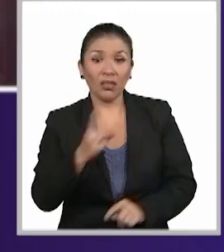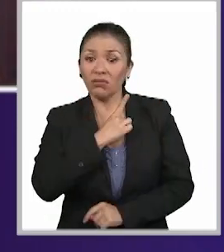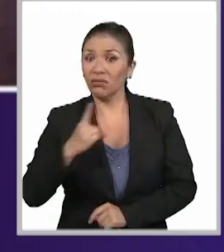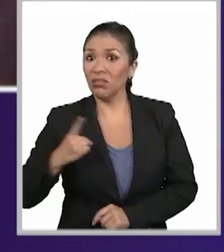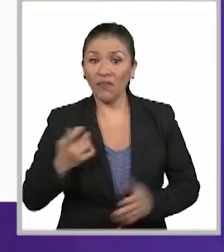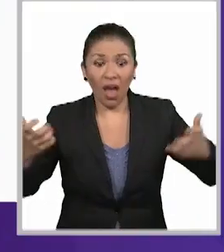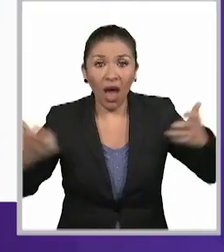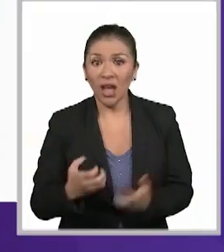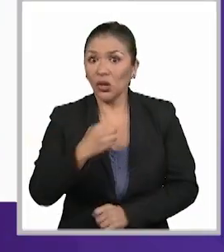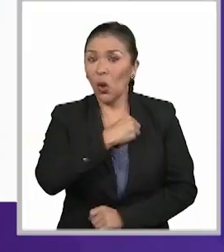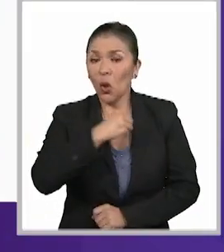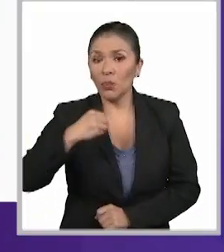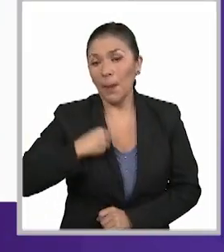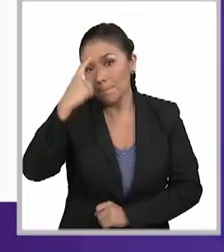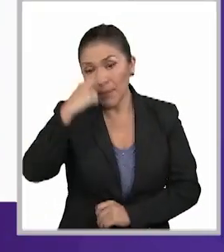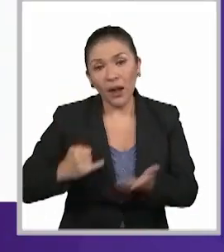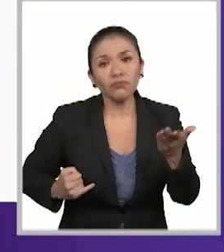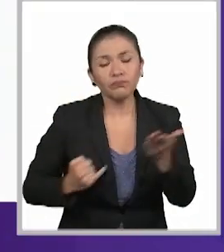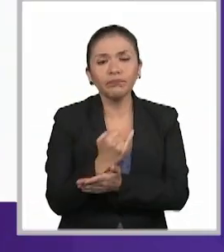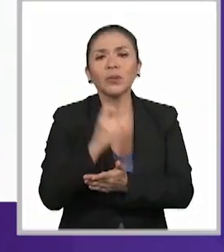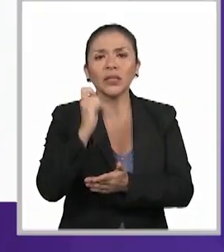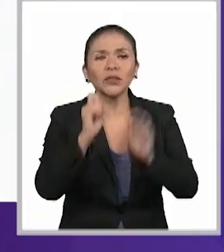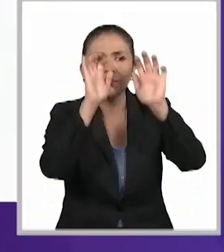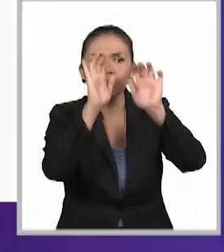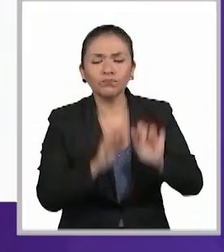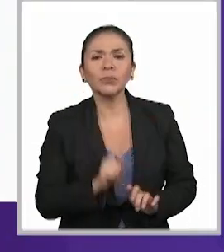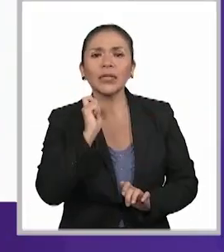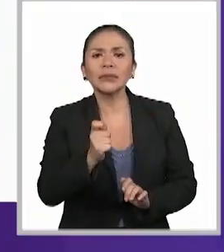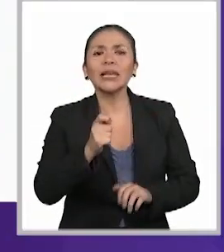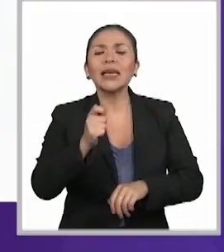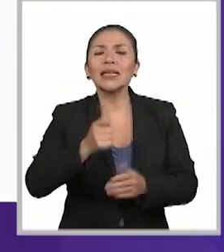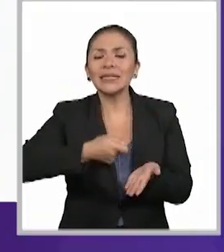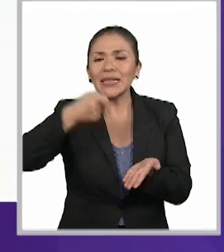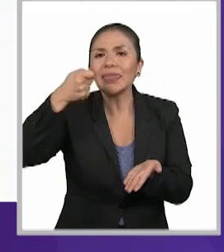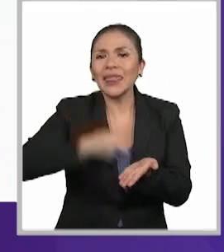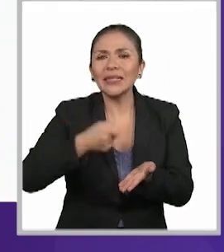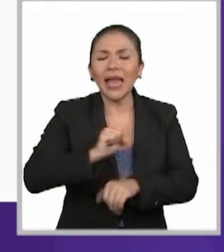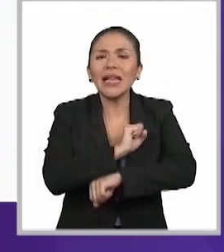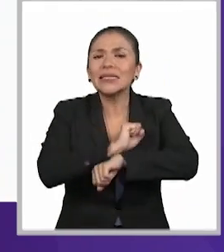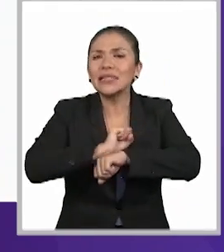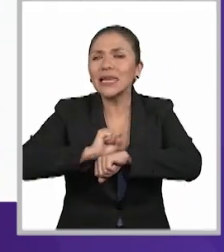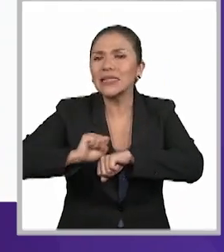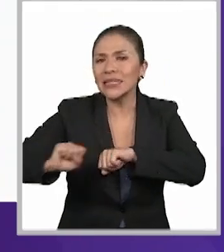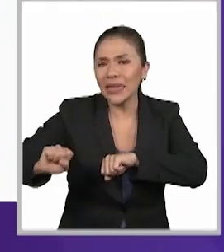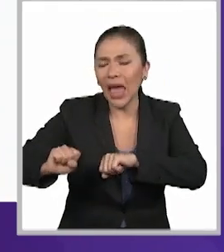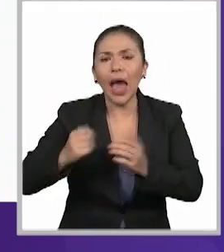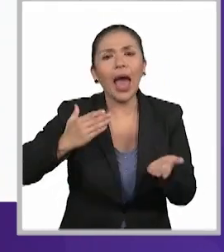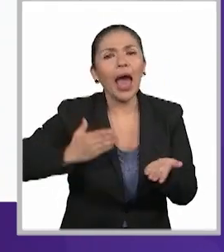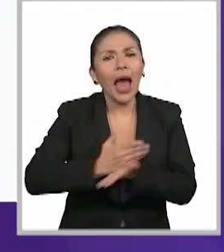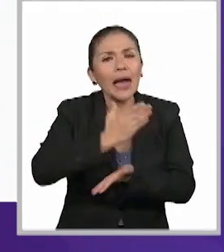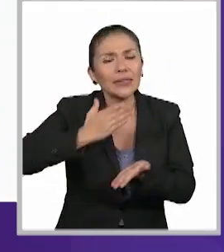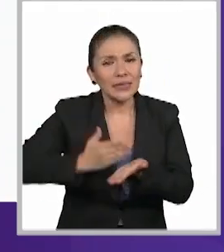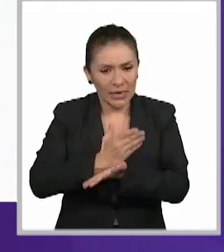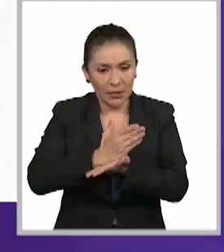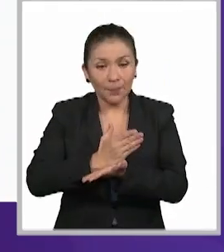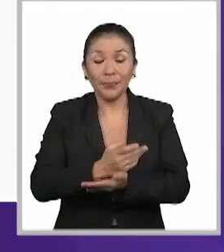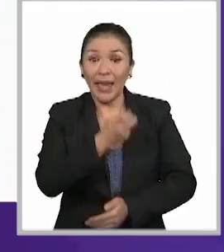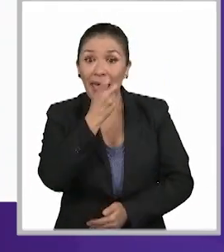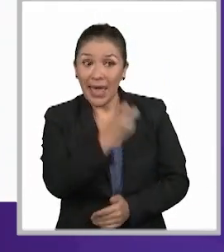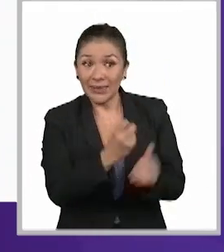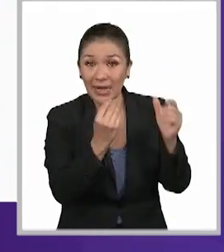autoobligó a emitir lo que se conoce como sentencias sencillas y accesibles.